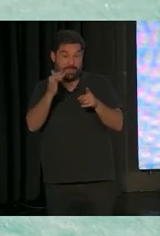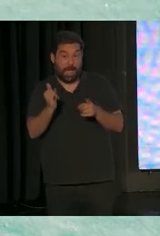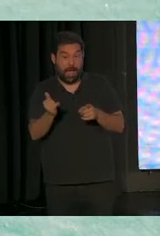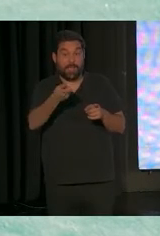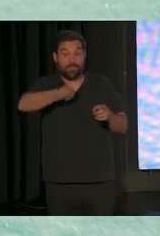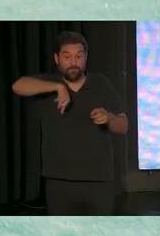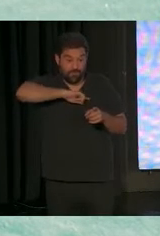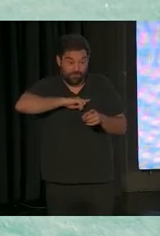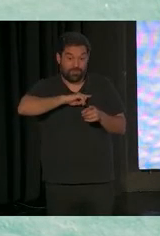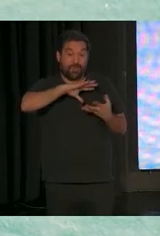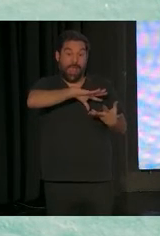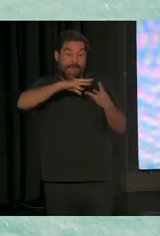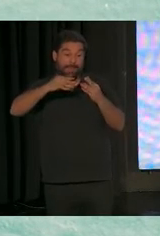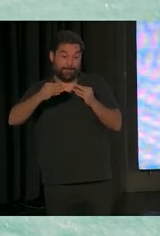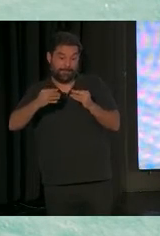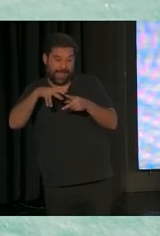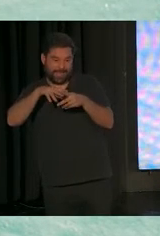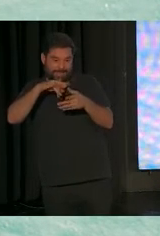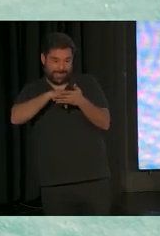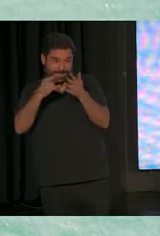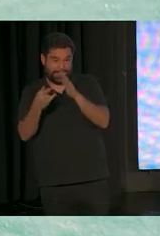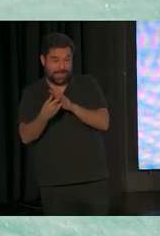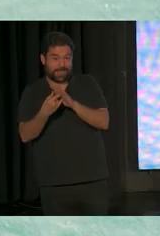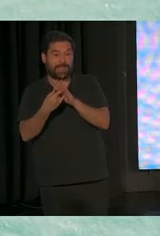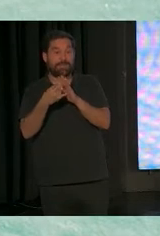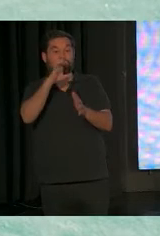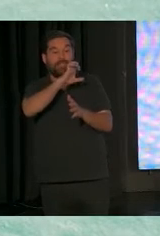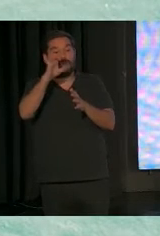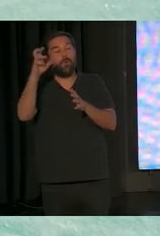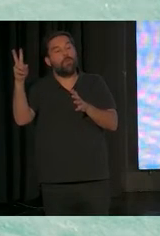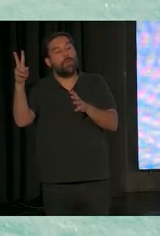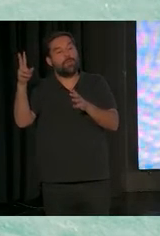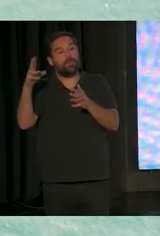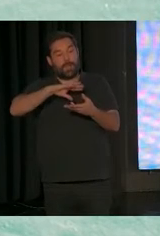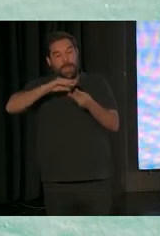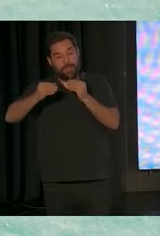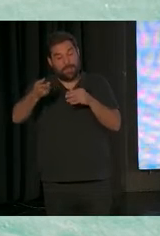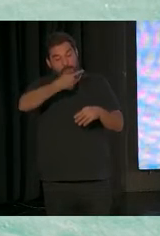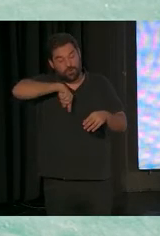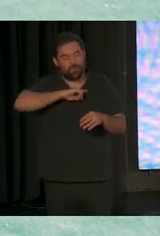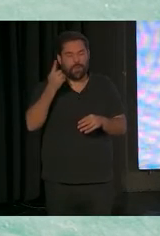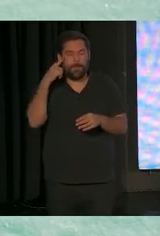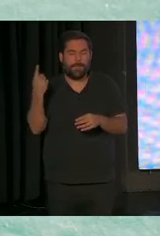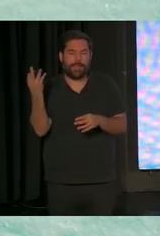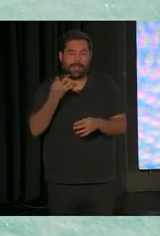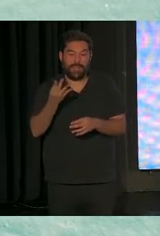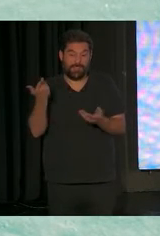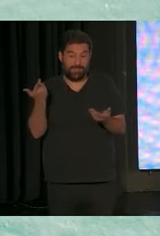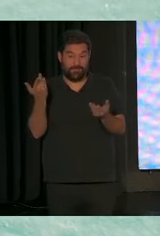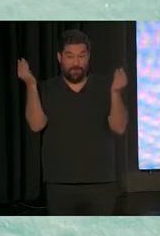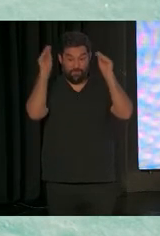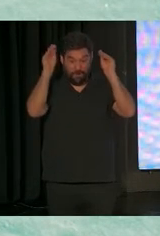nuestras políticas y más de 100 centros de España habéis participado. Muchas gracias. Y lo que tenemos que ver es que no solamente es formar a los